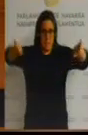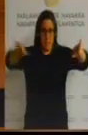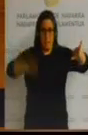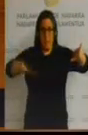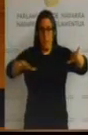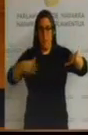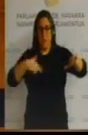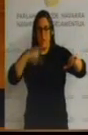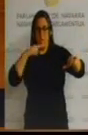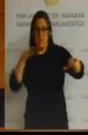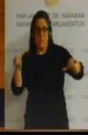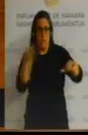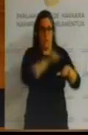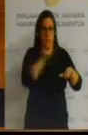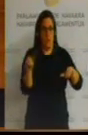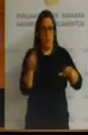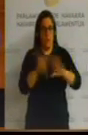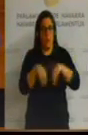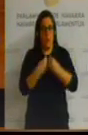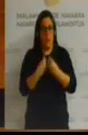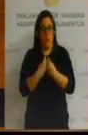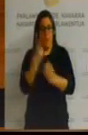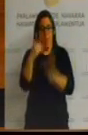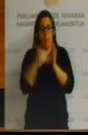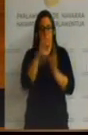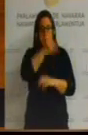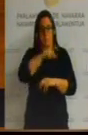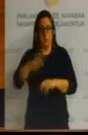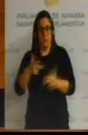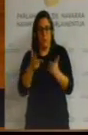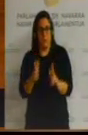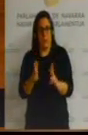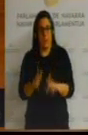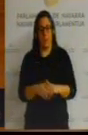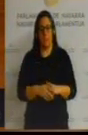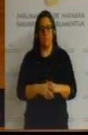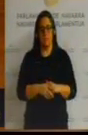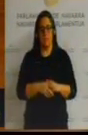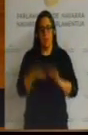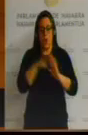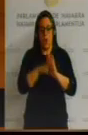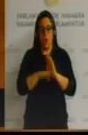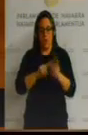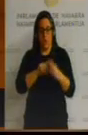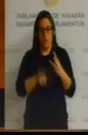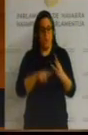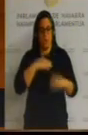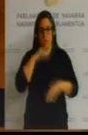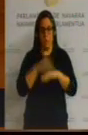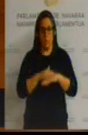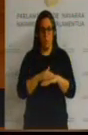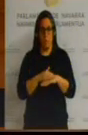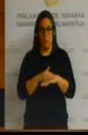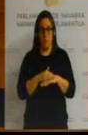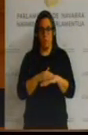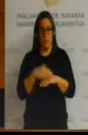de las gradas y el aforo de 2.000 personas sentadas. Estas tres condiciones no se van a cumplir tras la